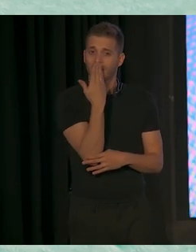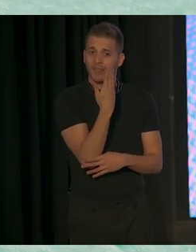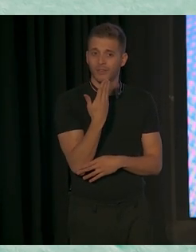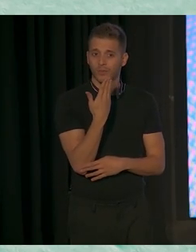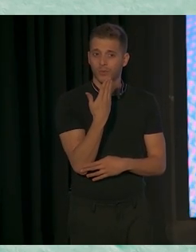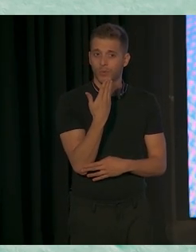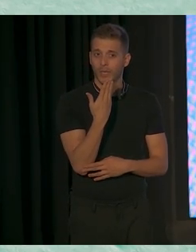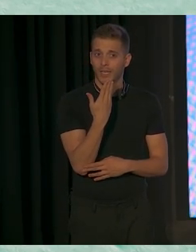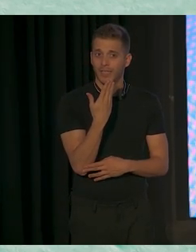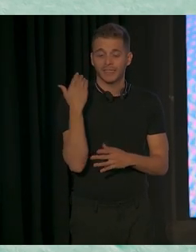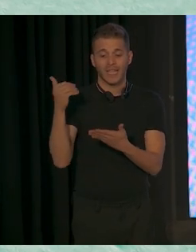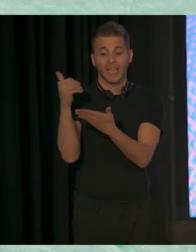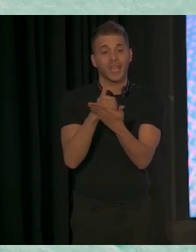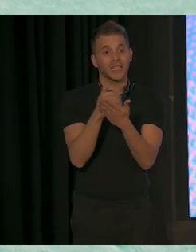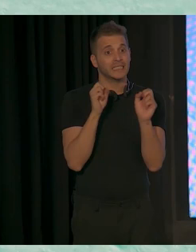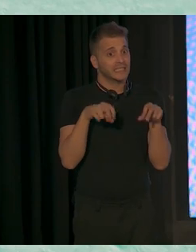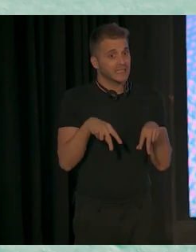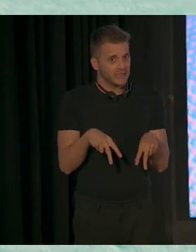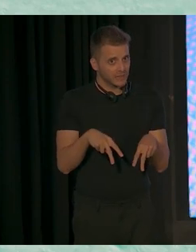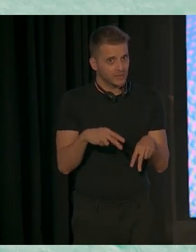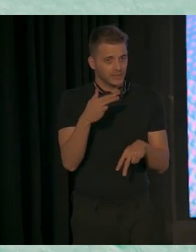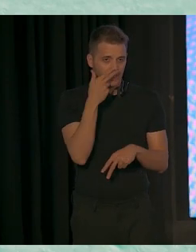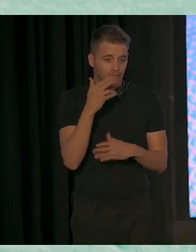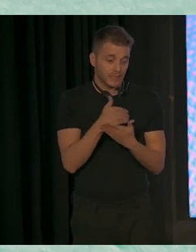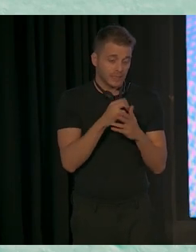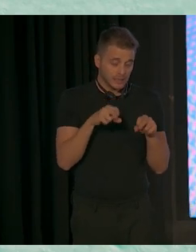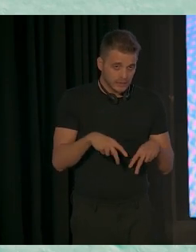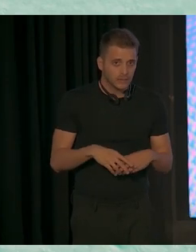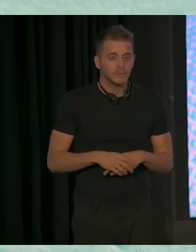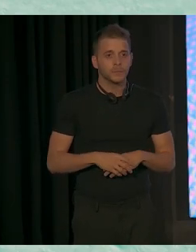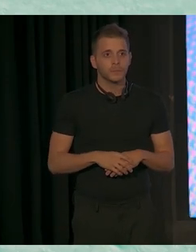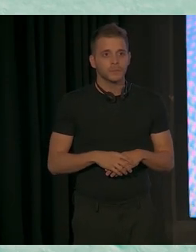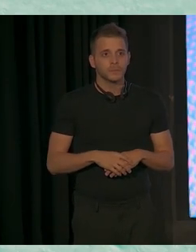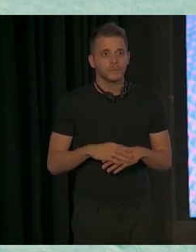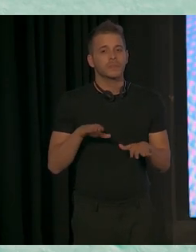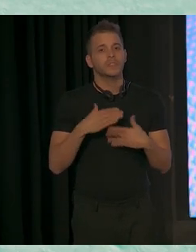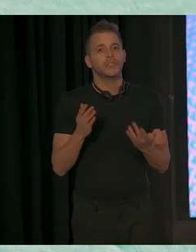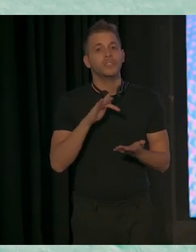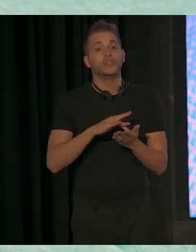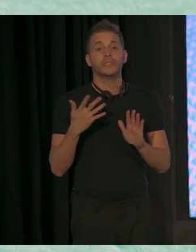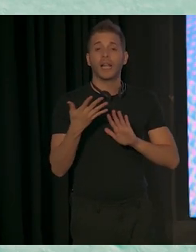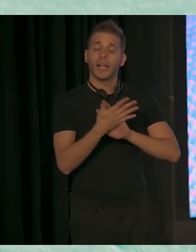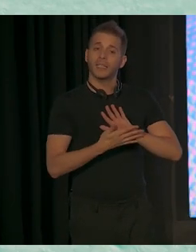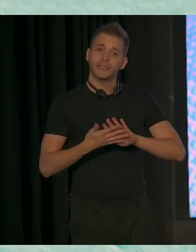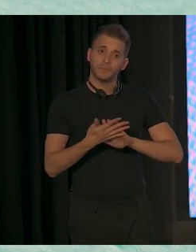fin de lucro. Pero en hablar sobre